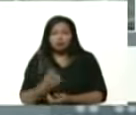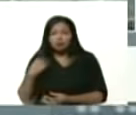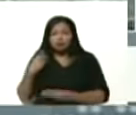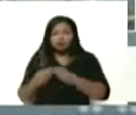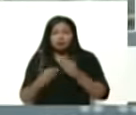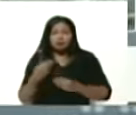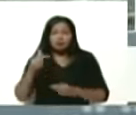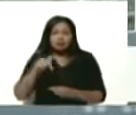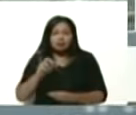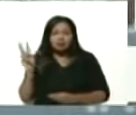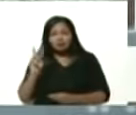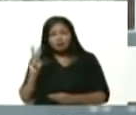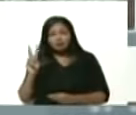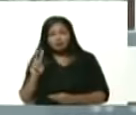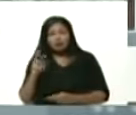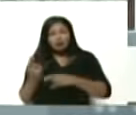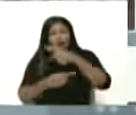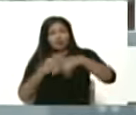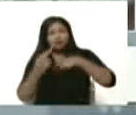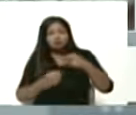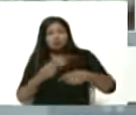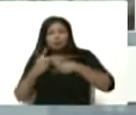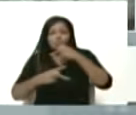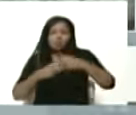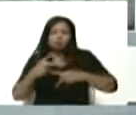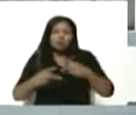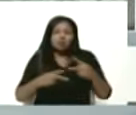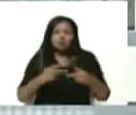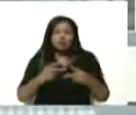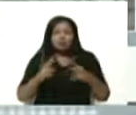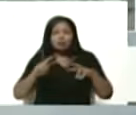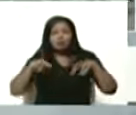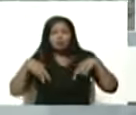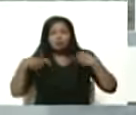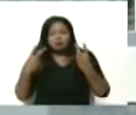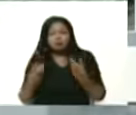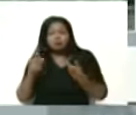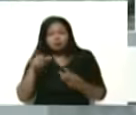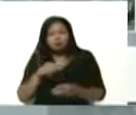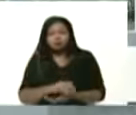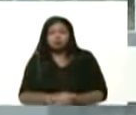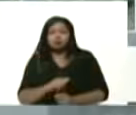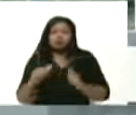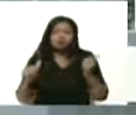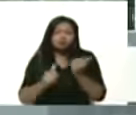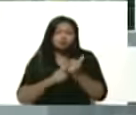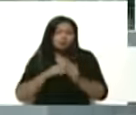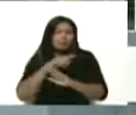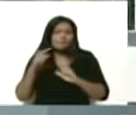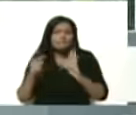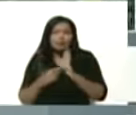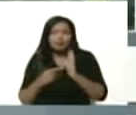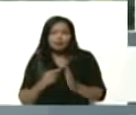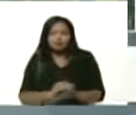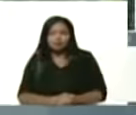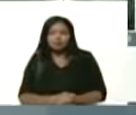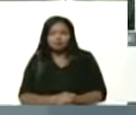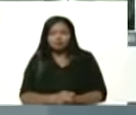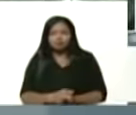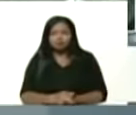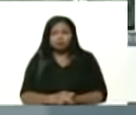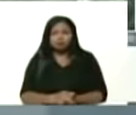Venezuela la gran revolución productiva y de la innovación sustitución total de partes